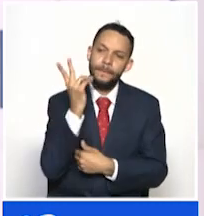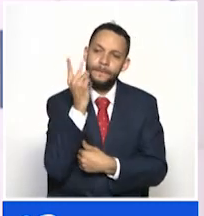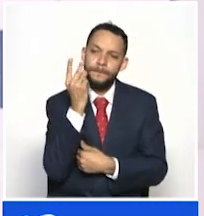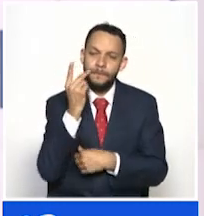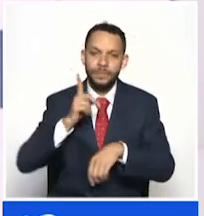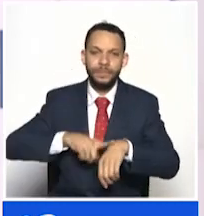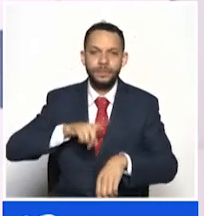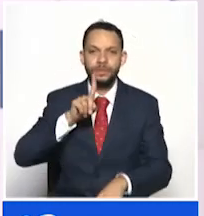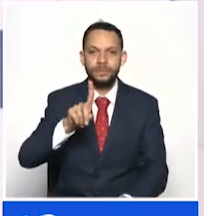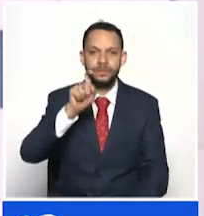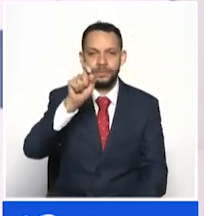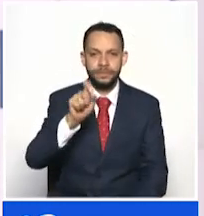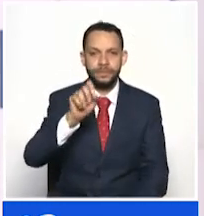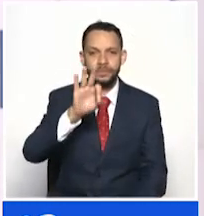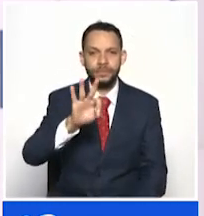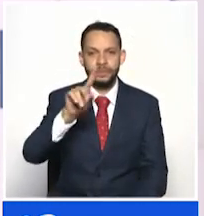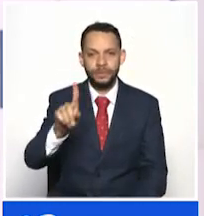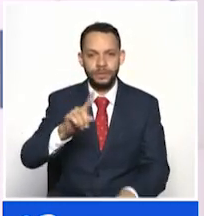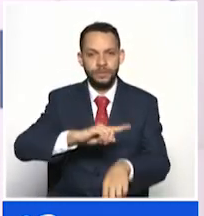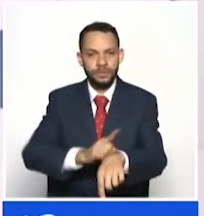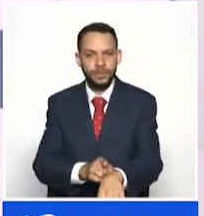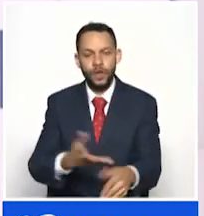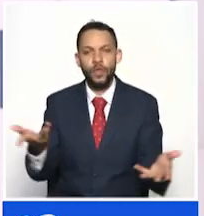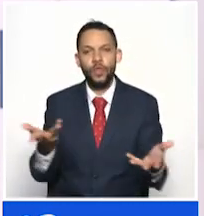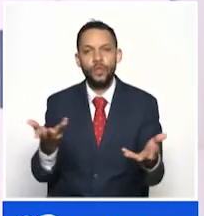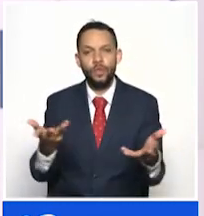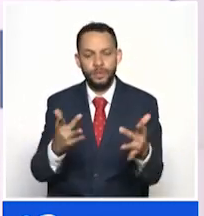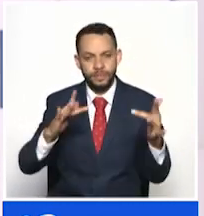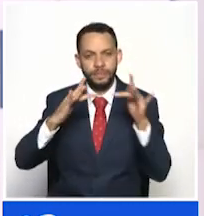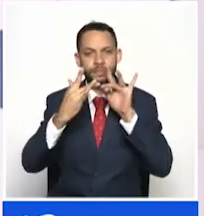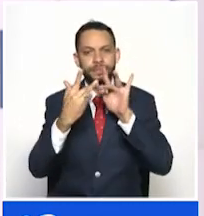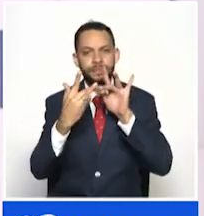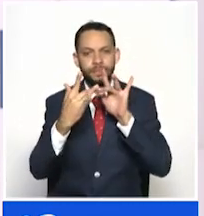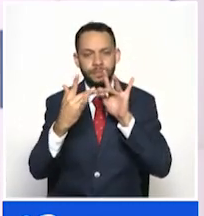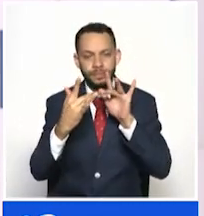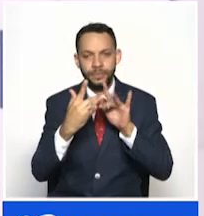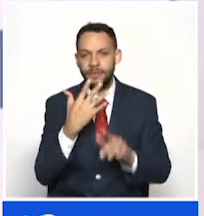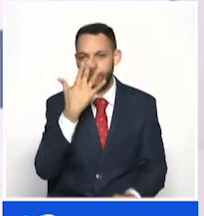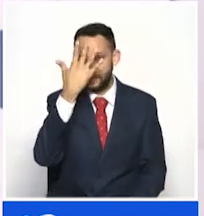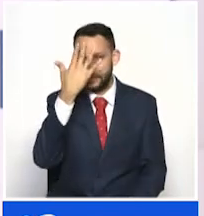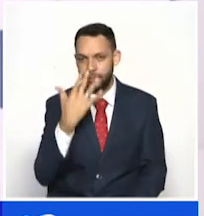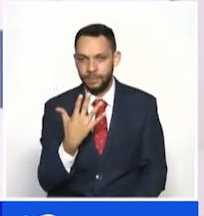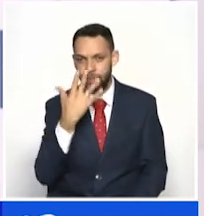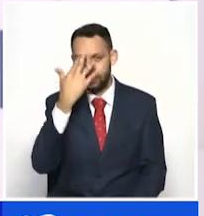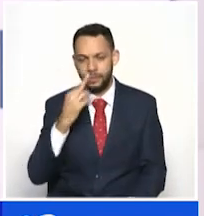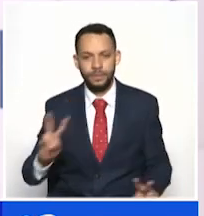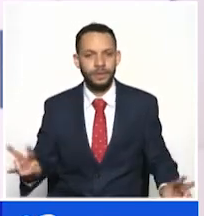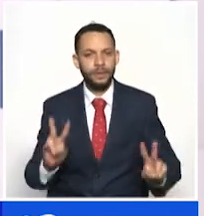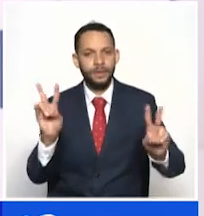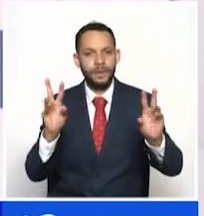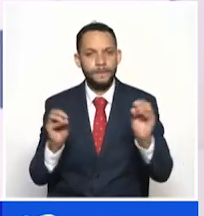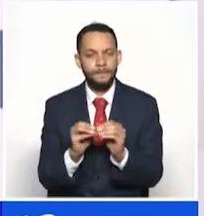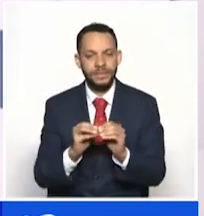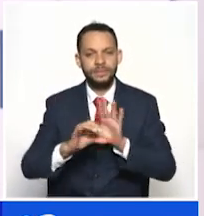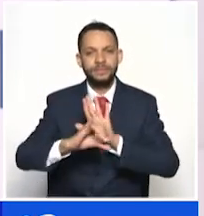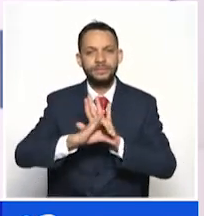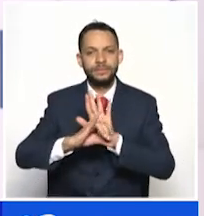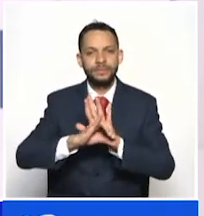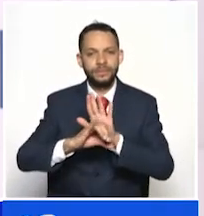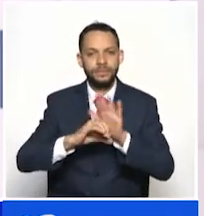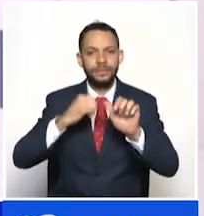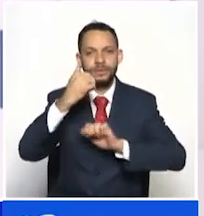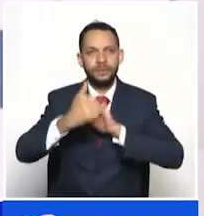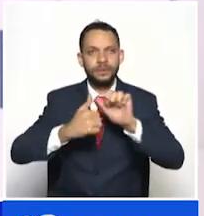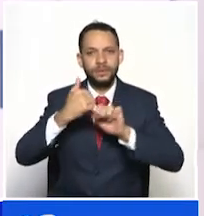con 31 minutos, recuerden que nos pueden ver a esta hora también por nuestro Facebook Live y además seguirnos en nuestras redes sociales arroba